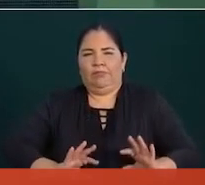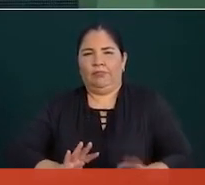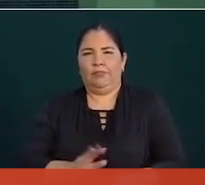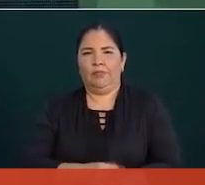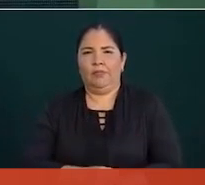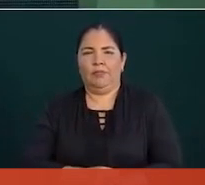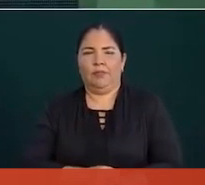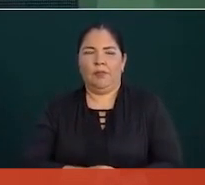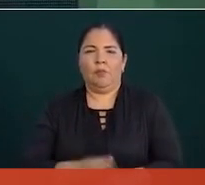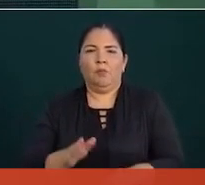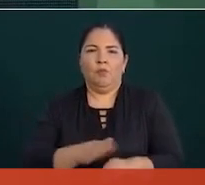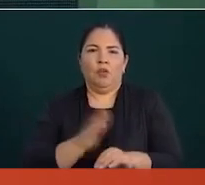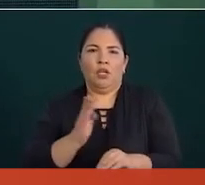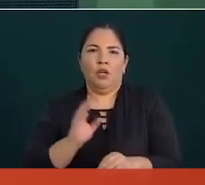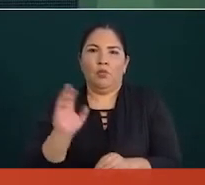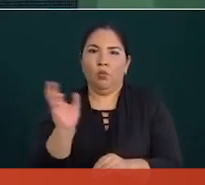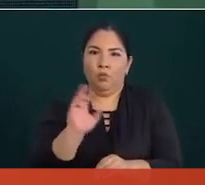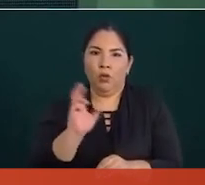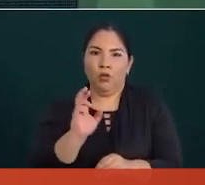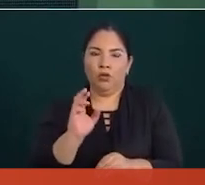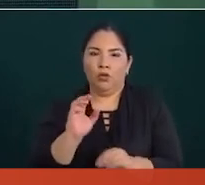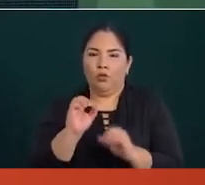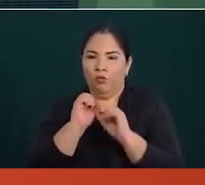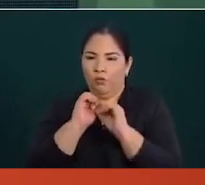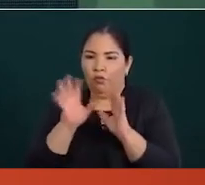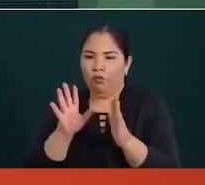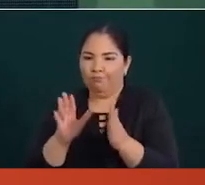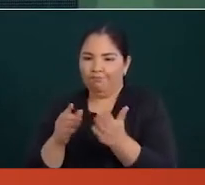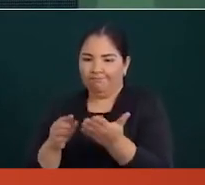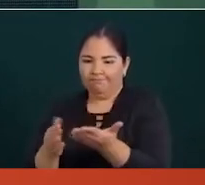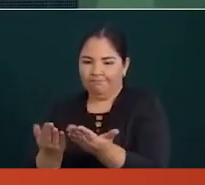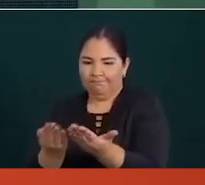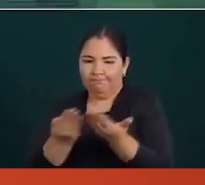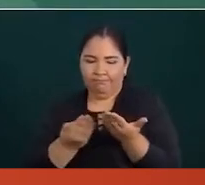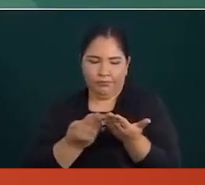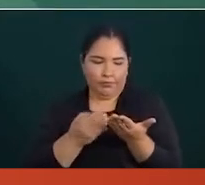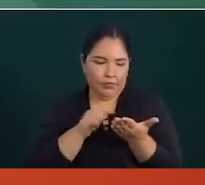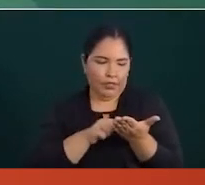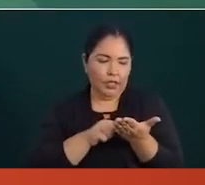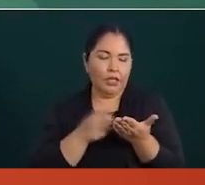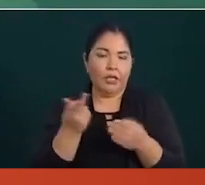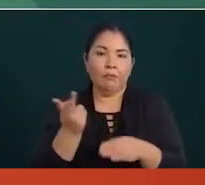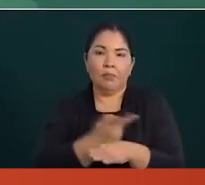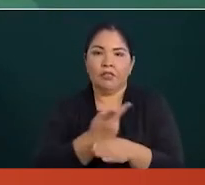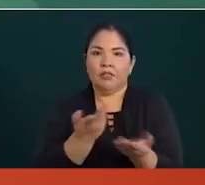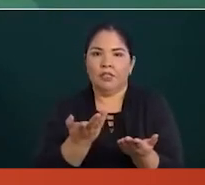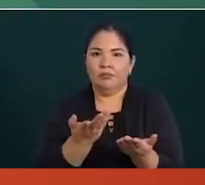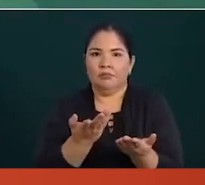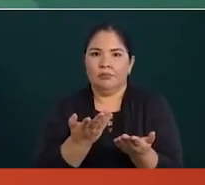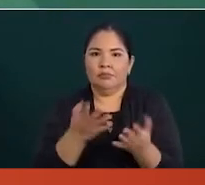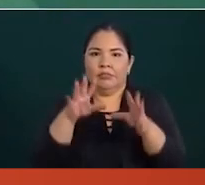porque cuando pedí el informe de lo que podía haber sucedido